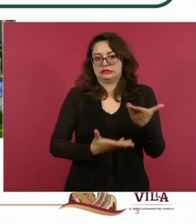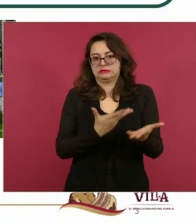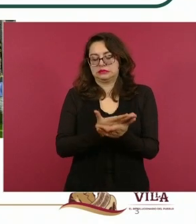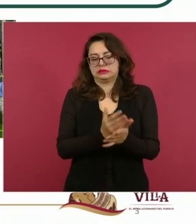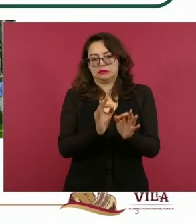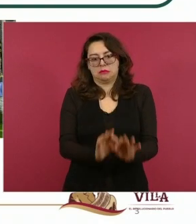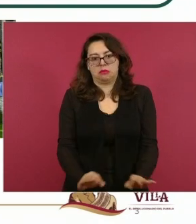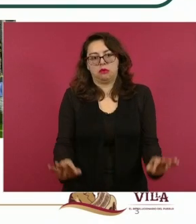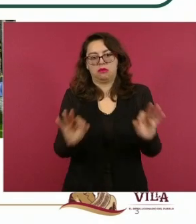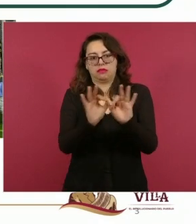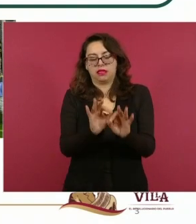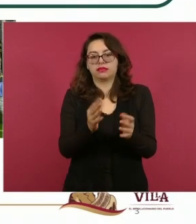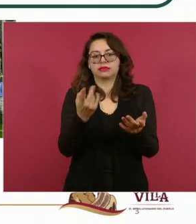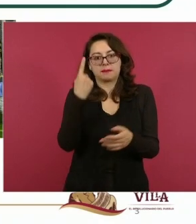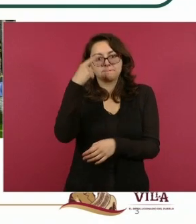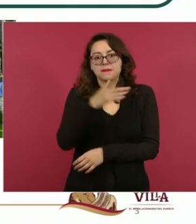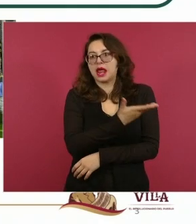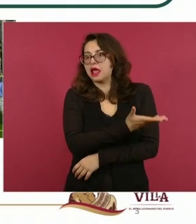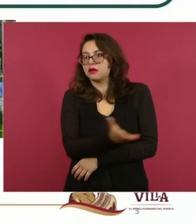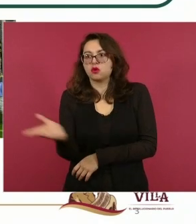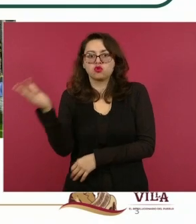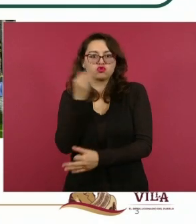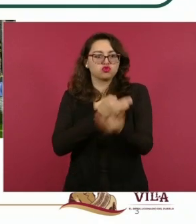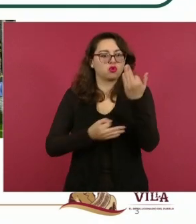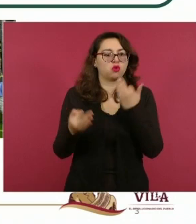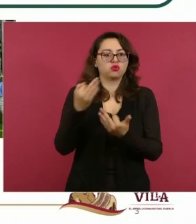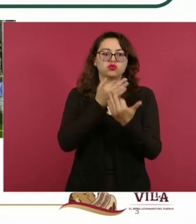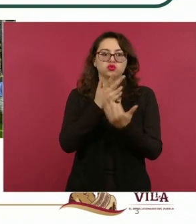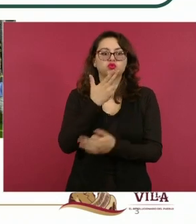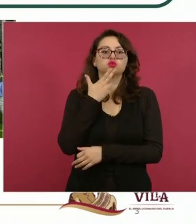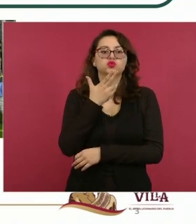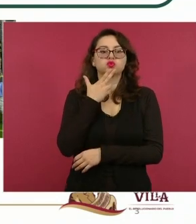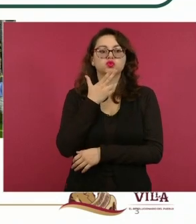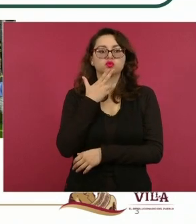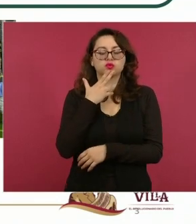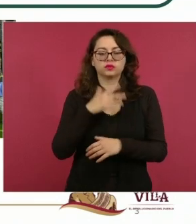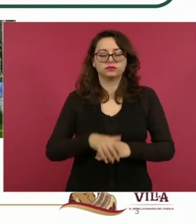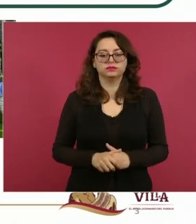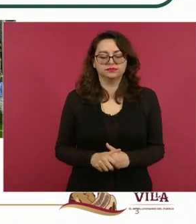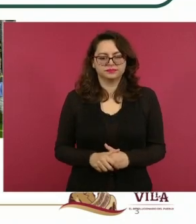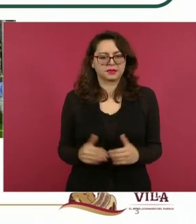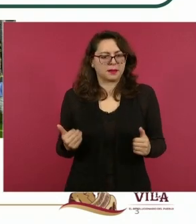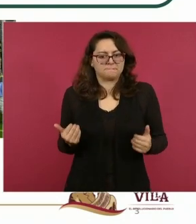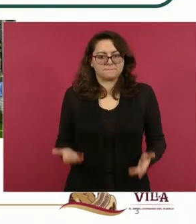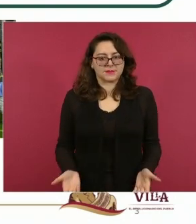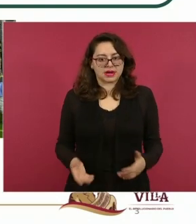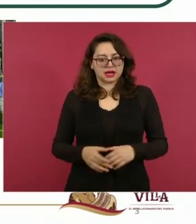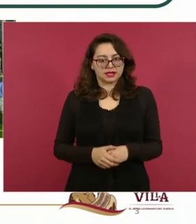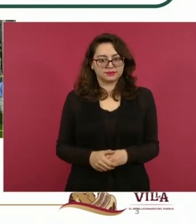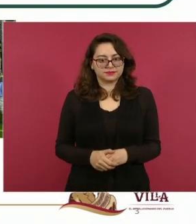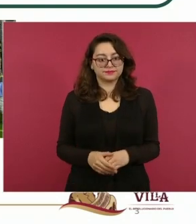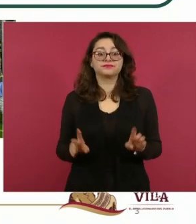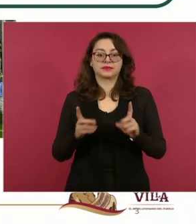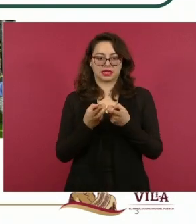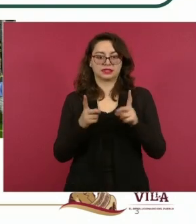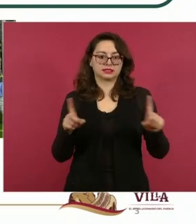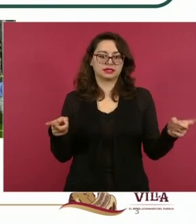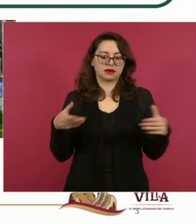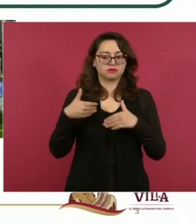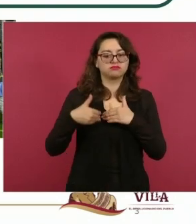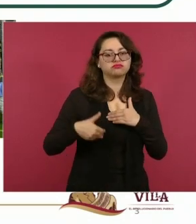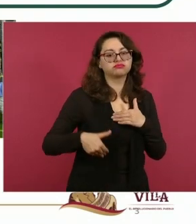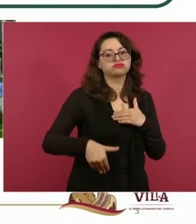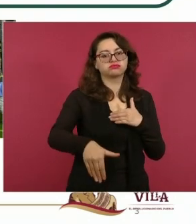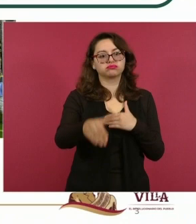ecosistemas, esta biodiversidad. ¿Y para qué? para el desarrollo sostenible y el bienestar de las